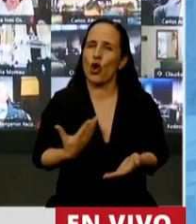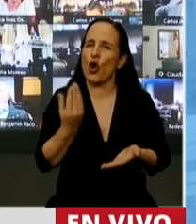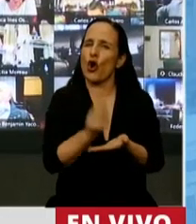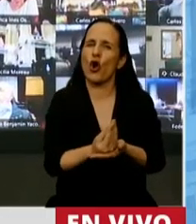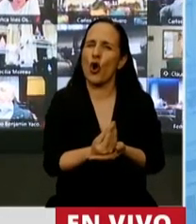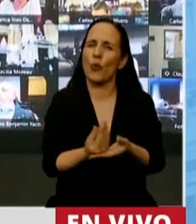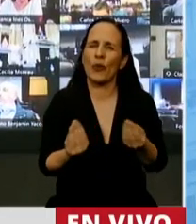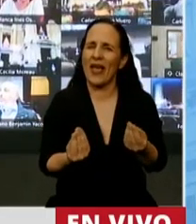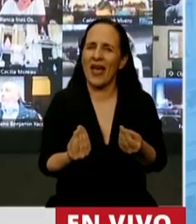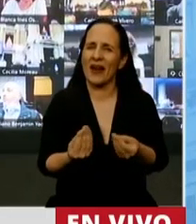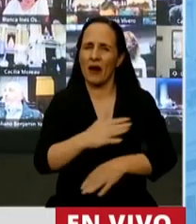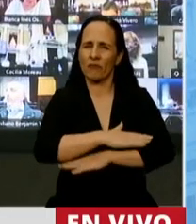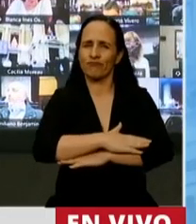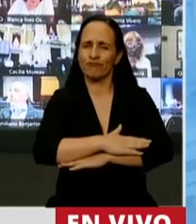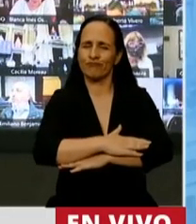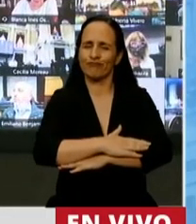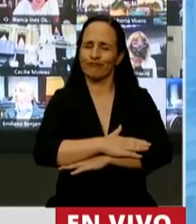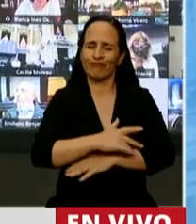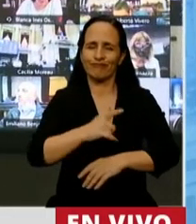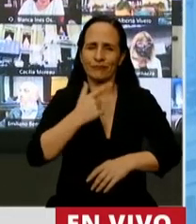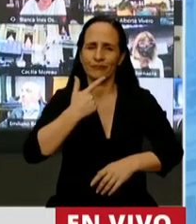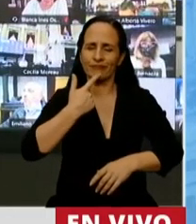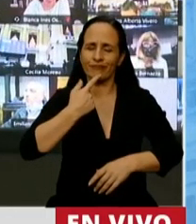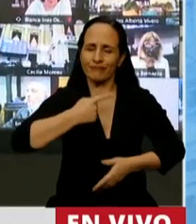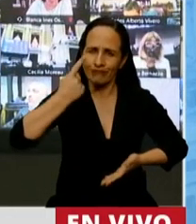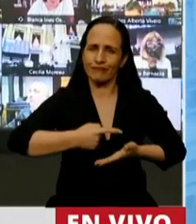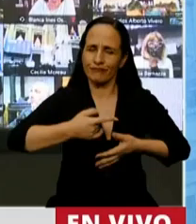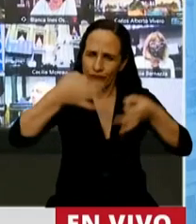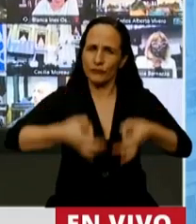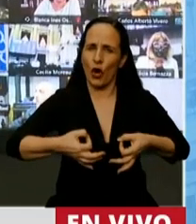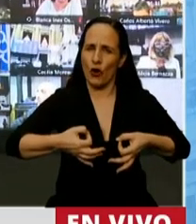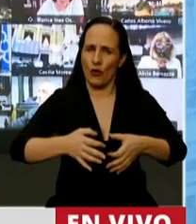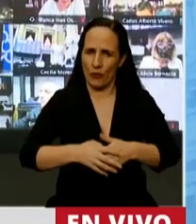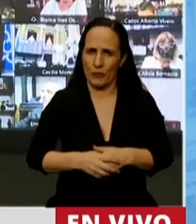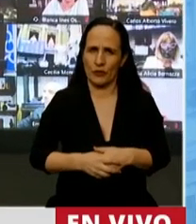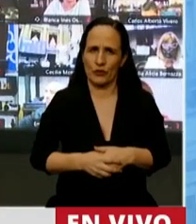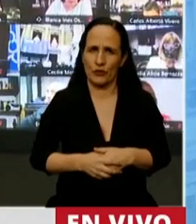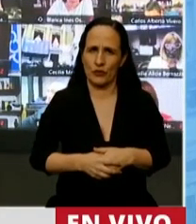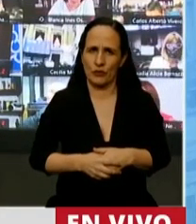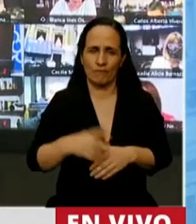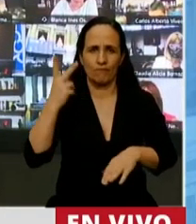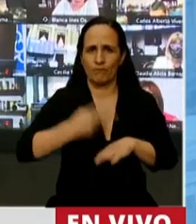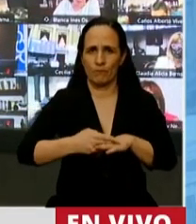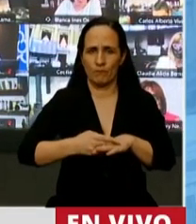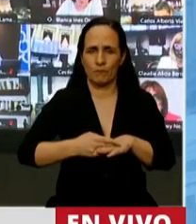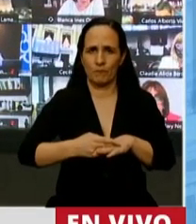son respetuosos de las instituciones, pues todo una gran mentira. Mire, señor presidente,